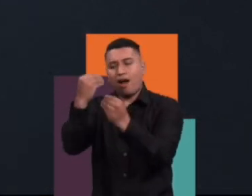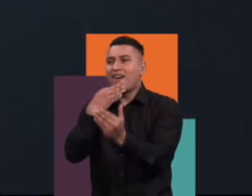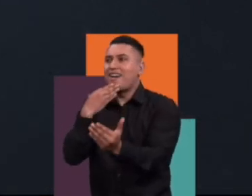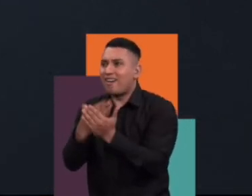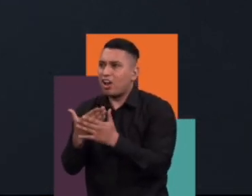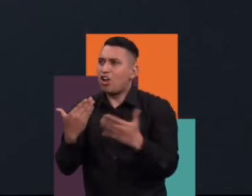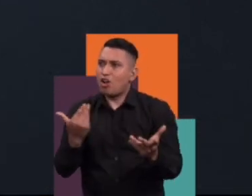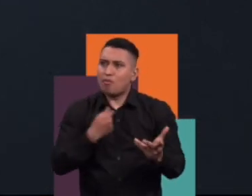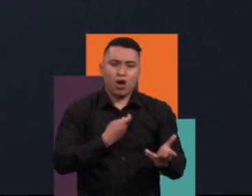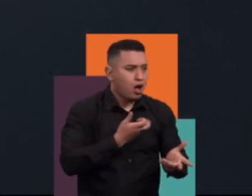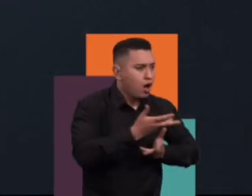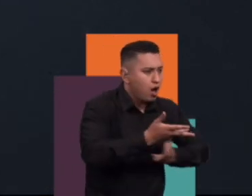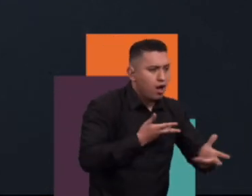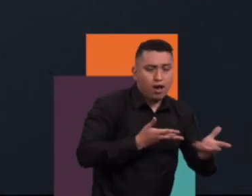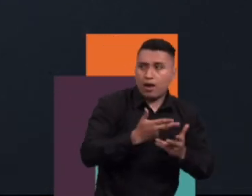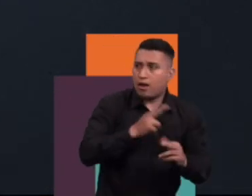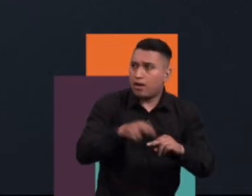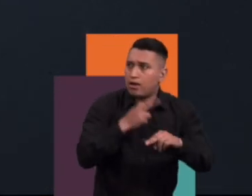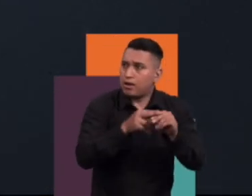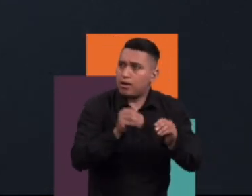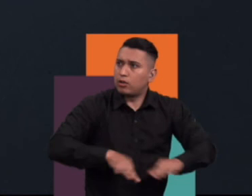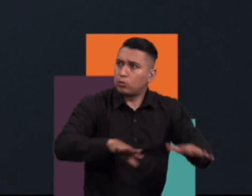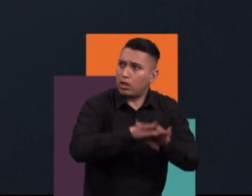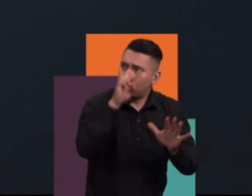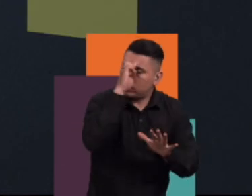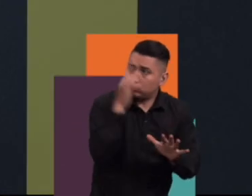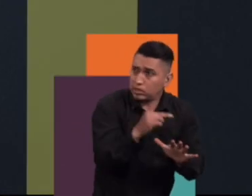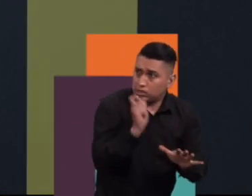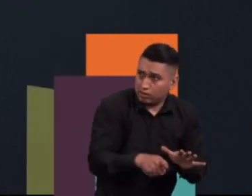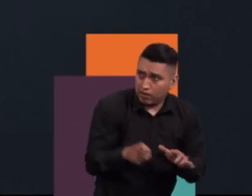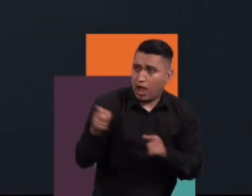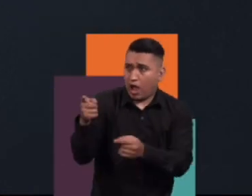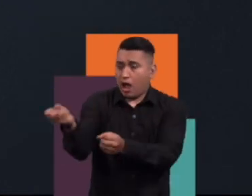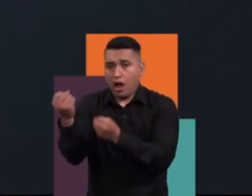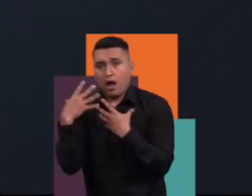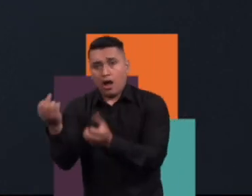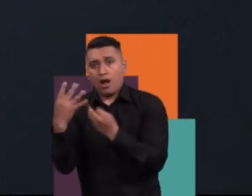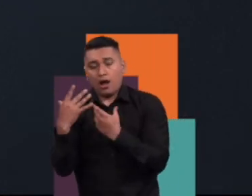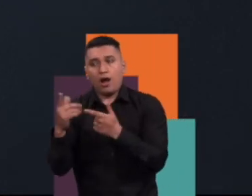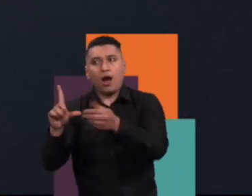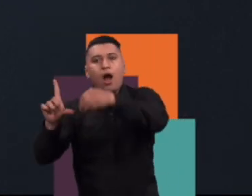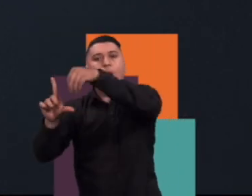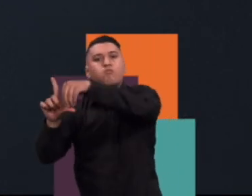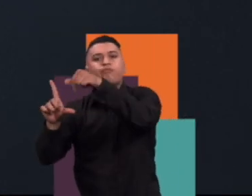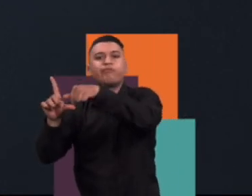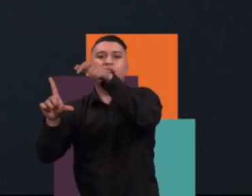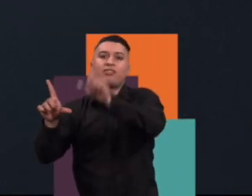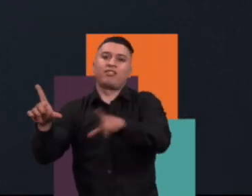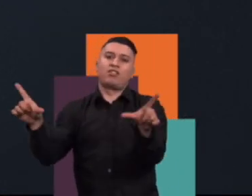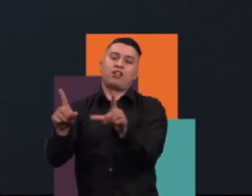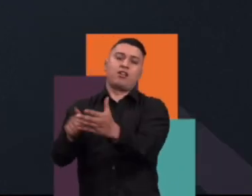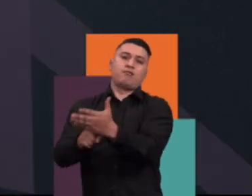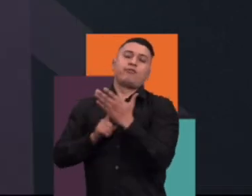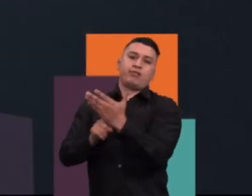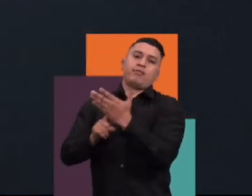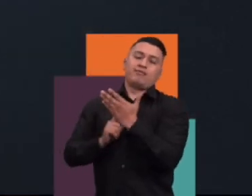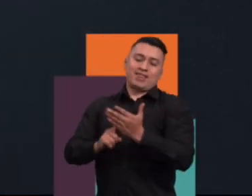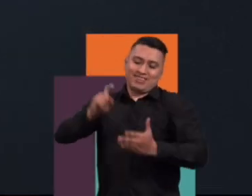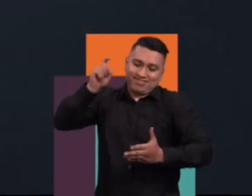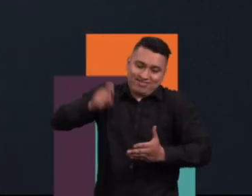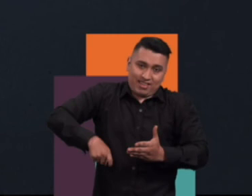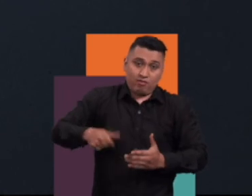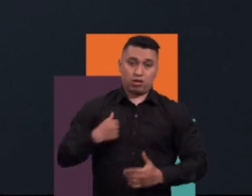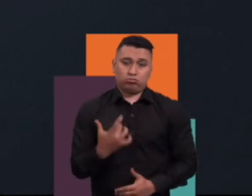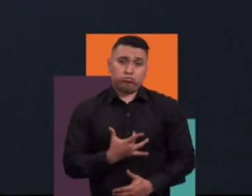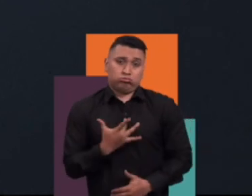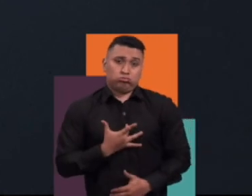de sostenibilidad, de empatía con los demás y que la aventura sea como ese telón de fondo que lo haga ver más cool, más chévere